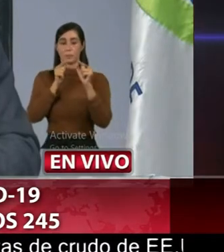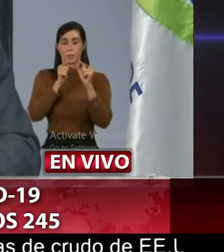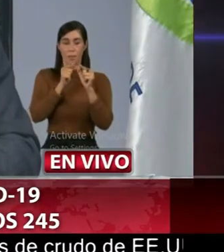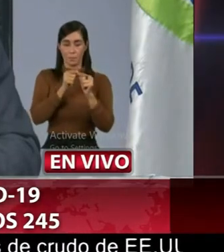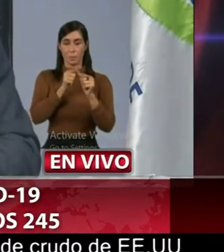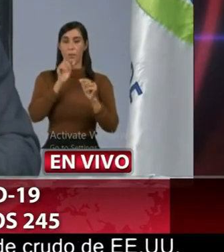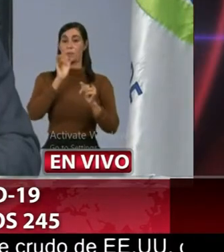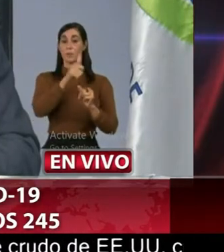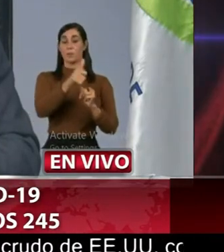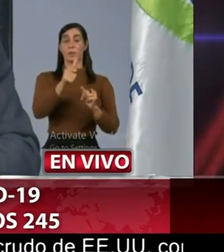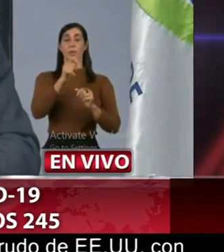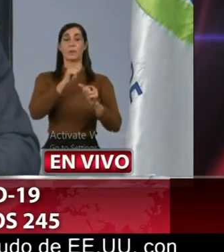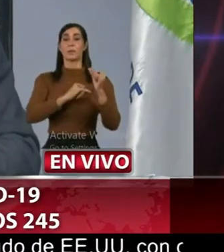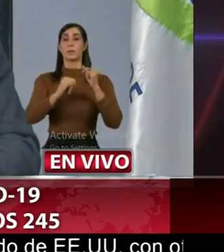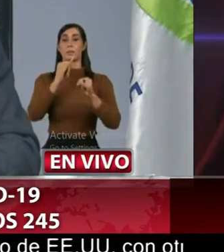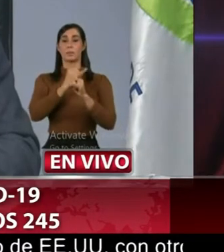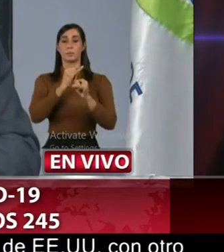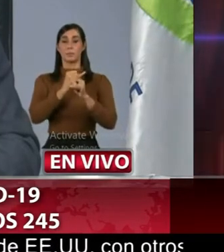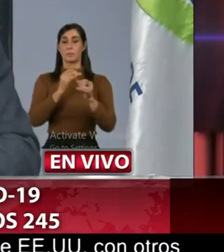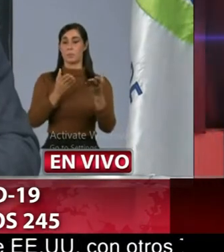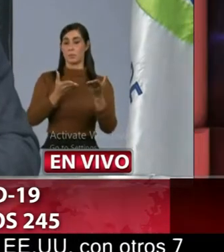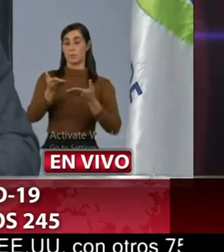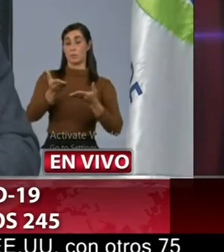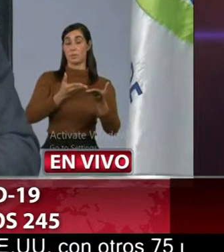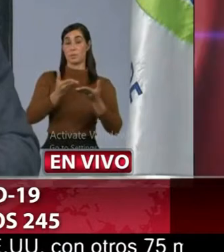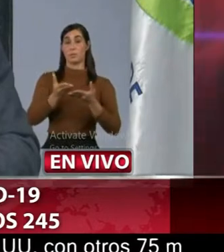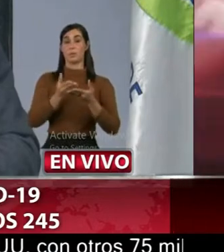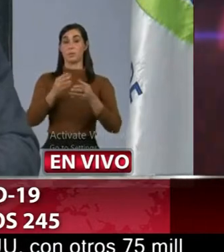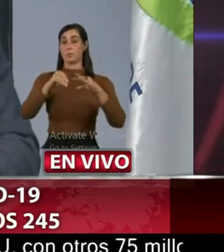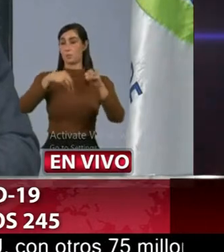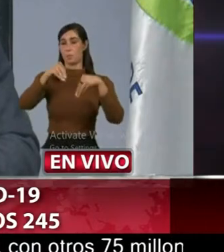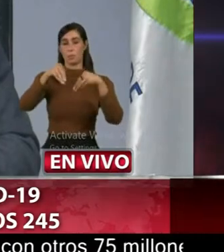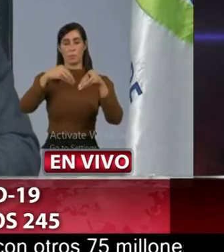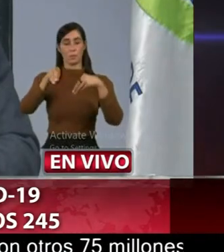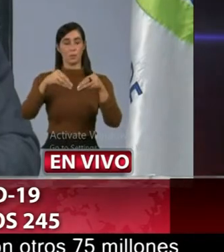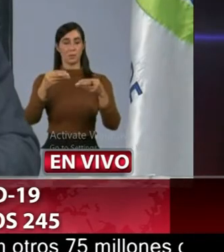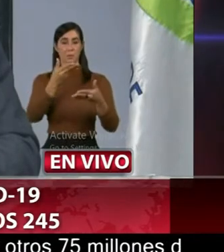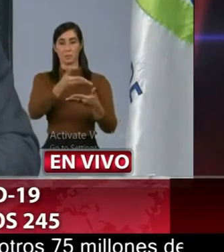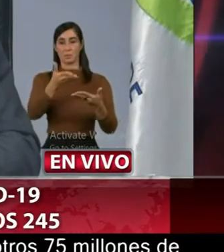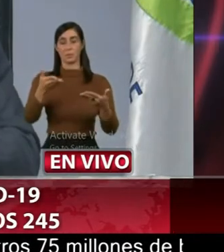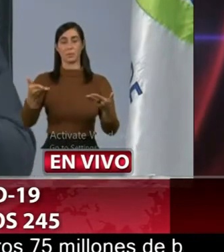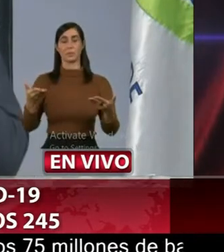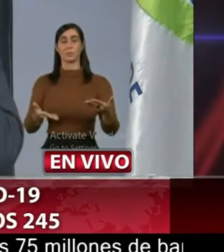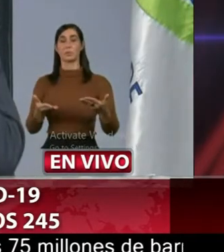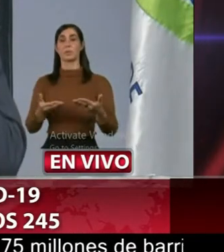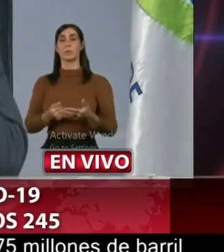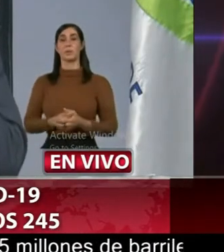instituciones de prestación de servicios o la venta de bienes